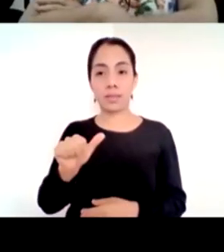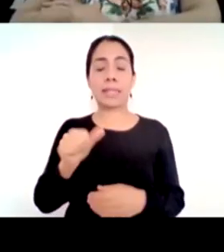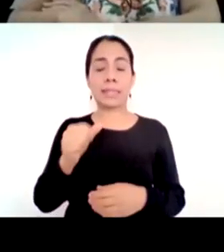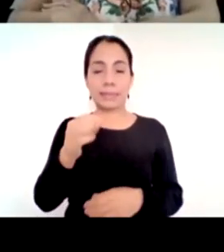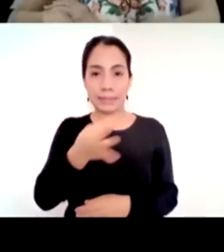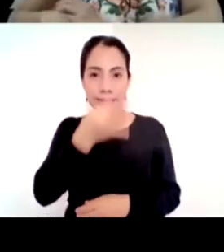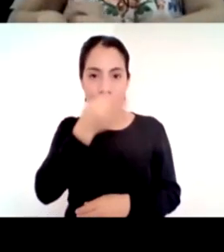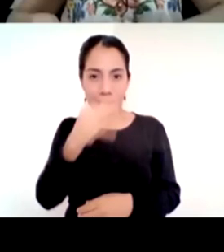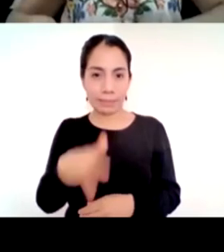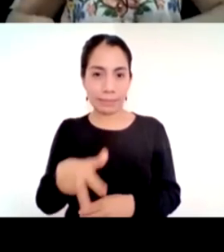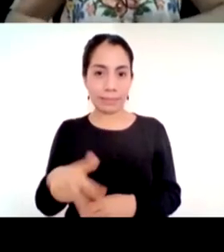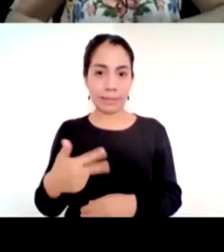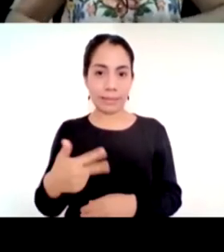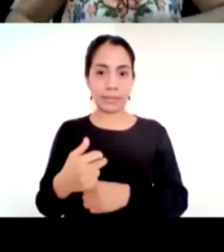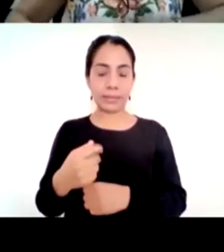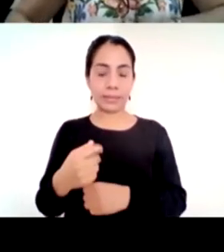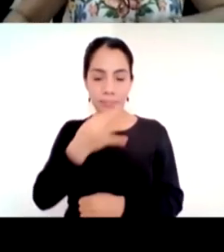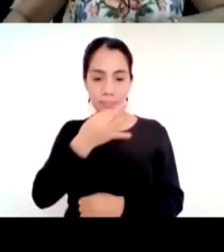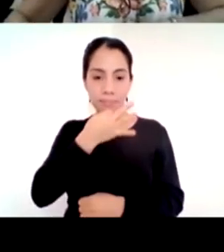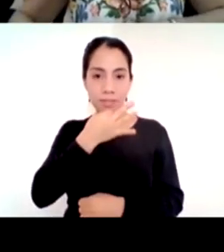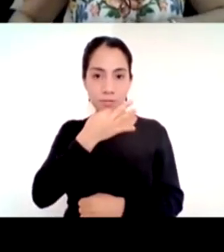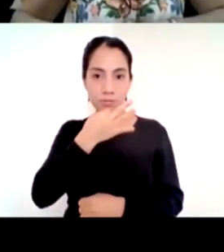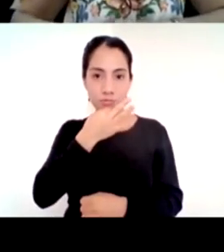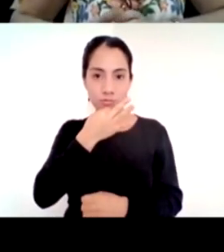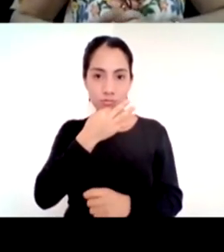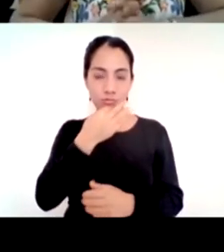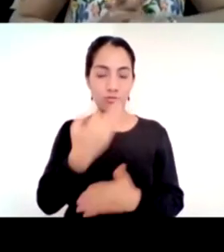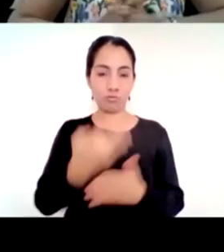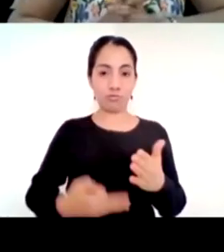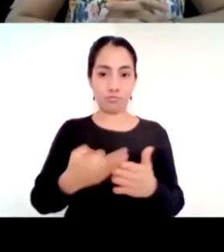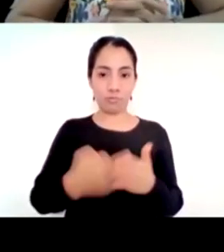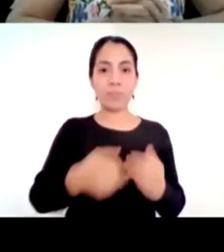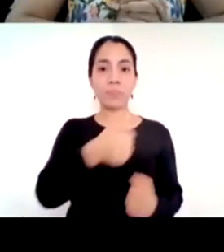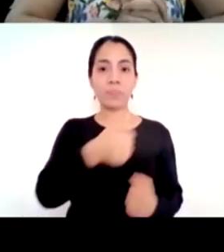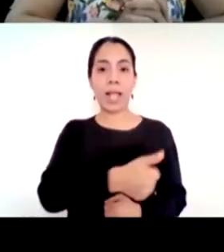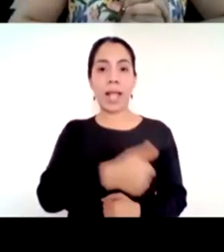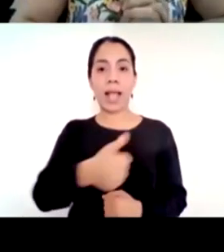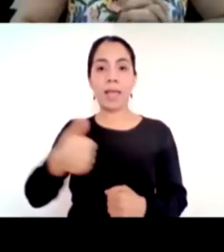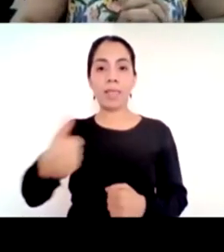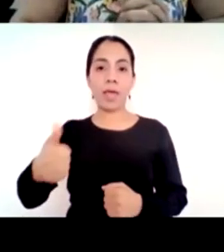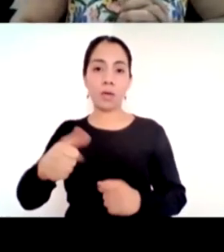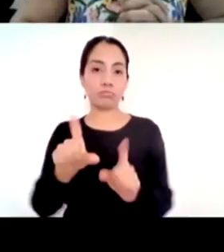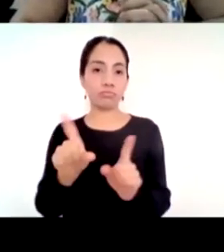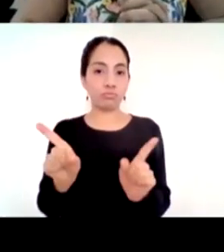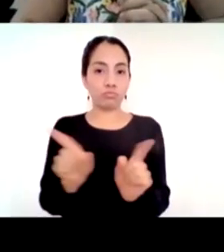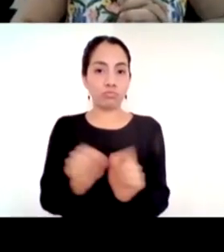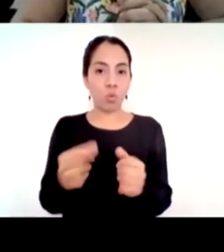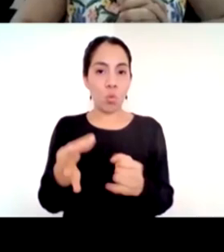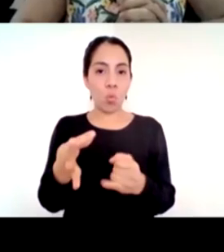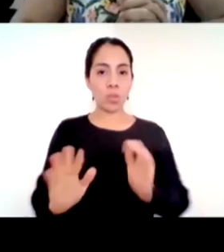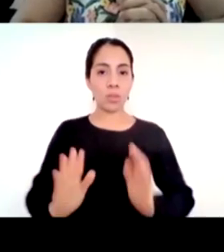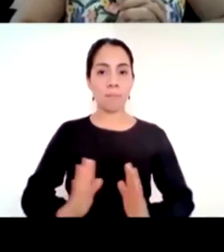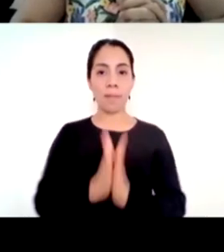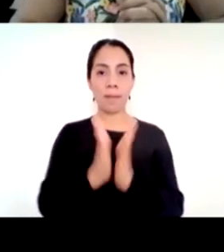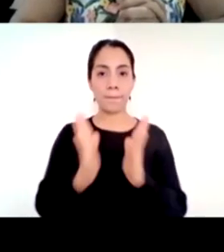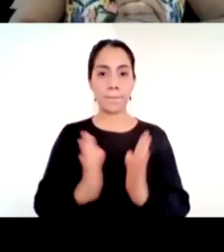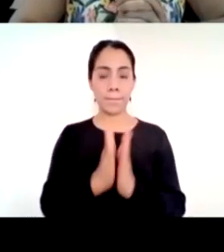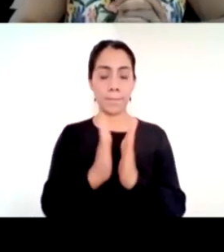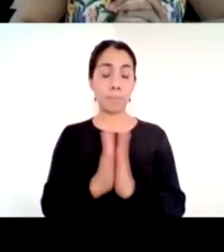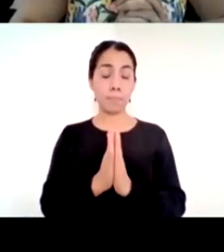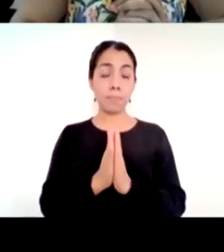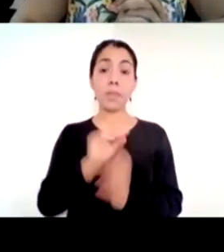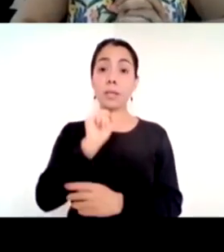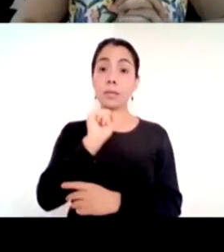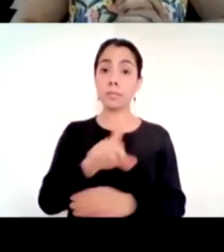ayudara a concluir y también como no desperdiciar todo esto que por lo que yo los he escuchado se